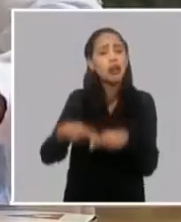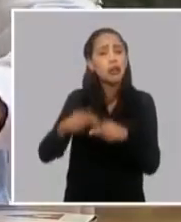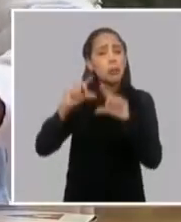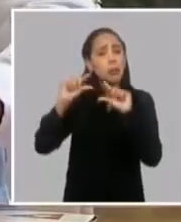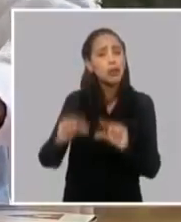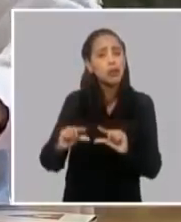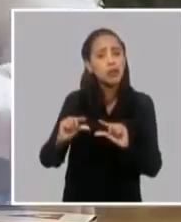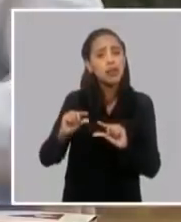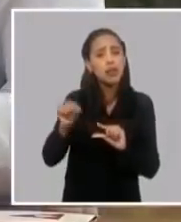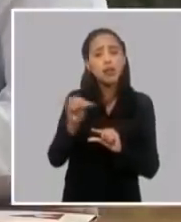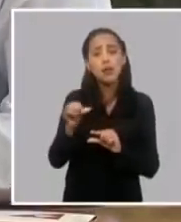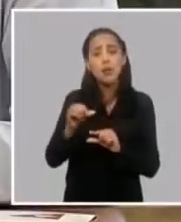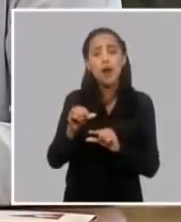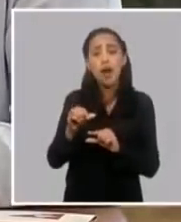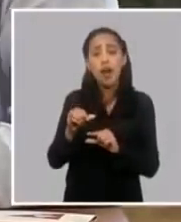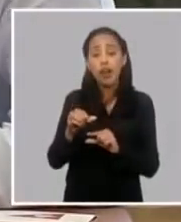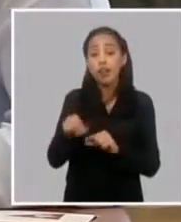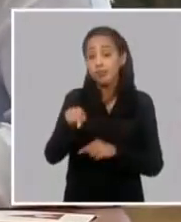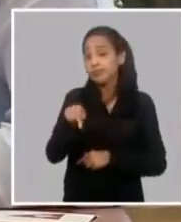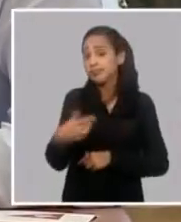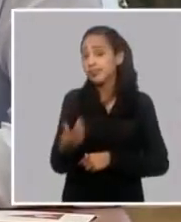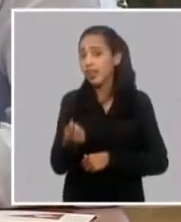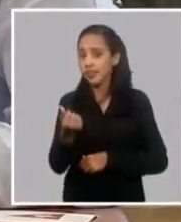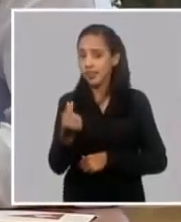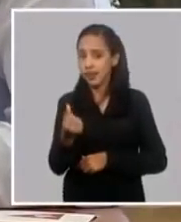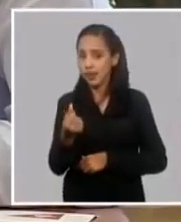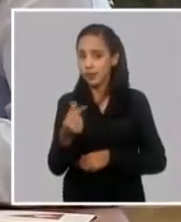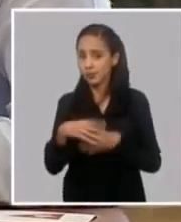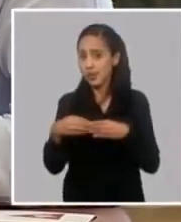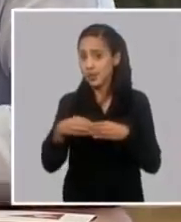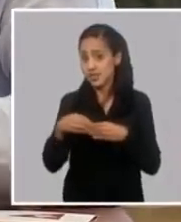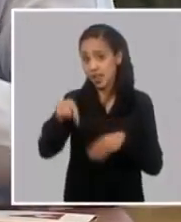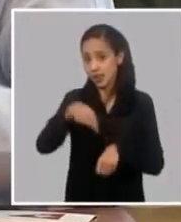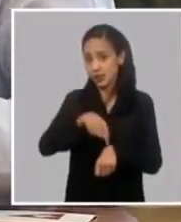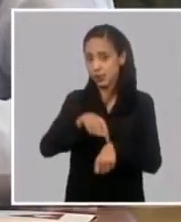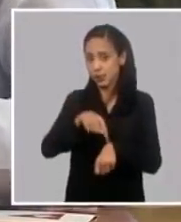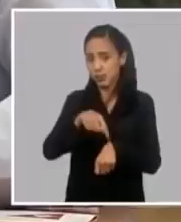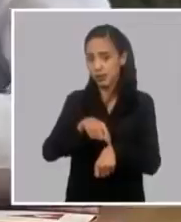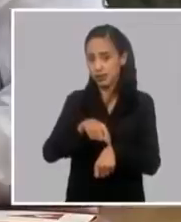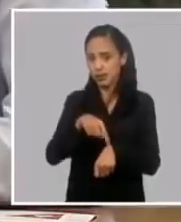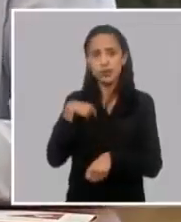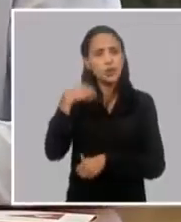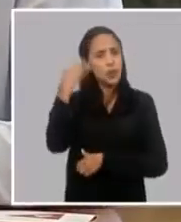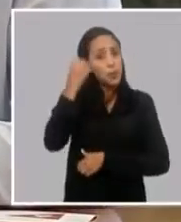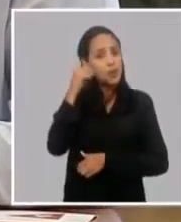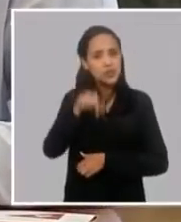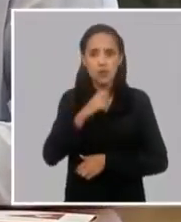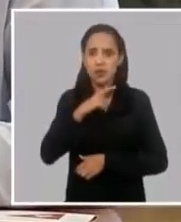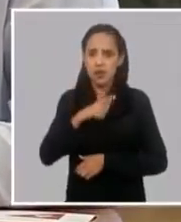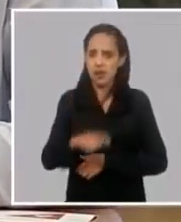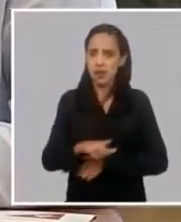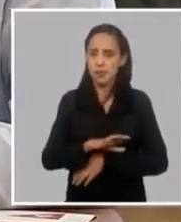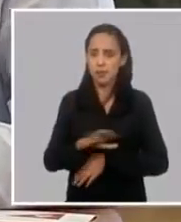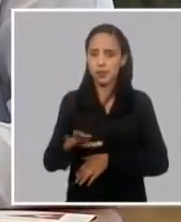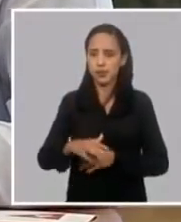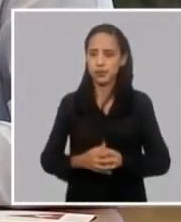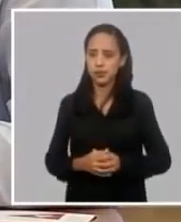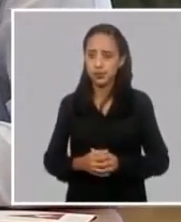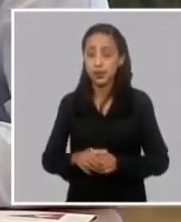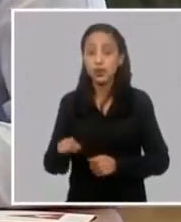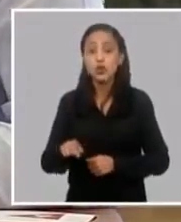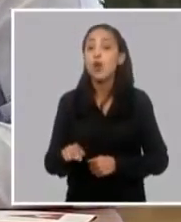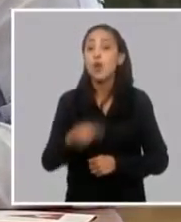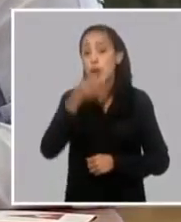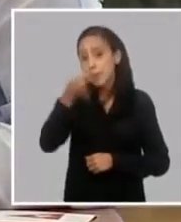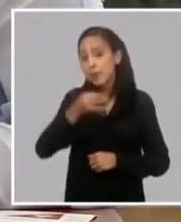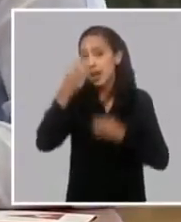divisas en estos momentos. Eso yo te diría que es un ejemplo práctico no lo voy a manejar en cifras